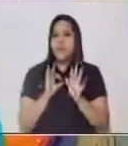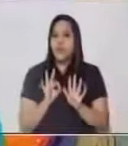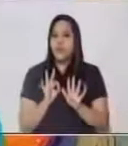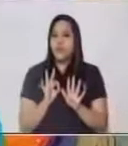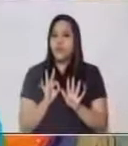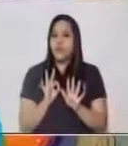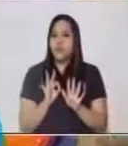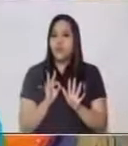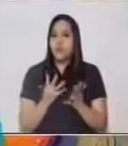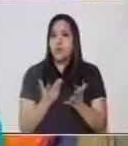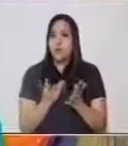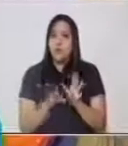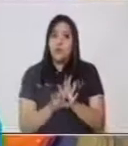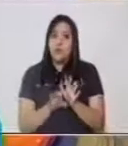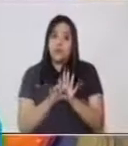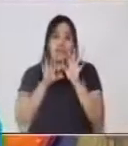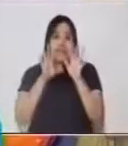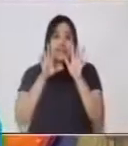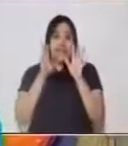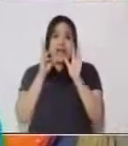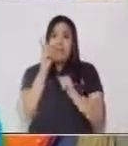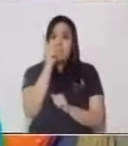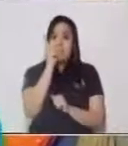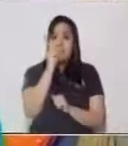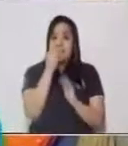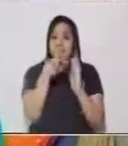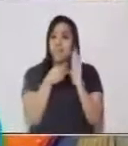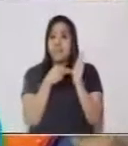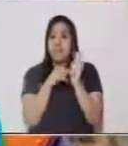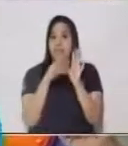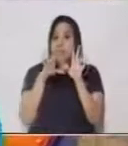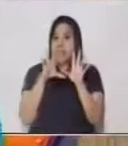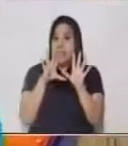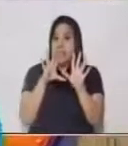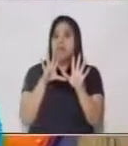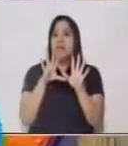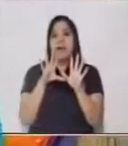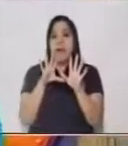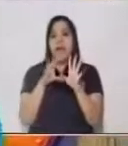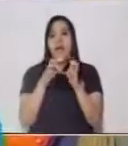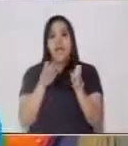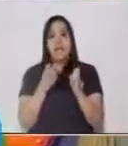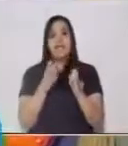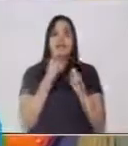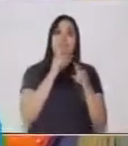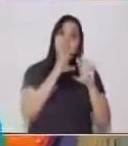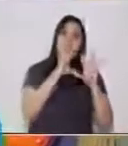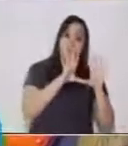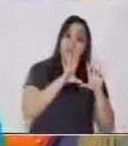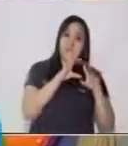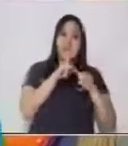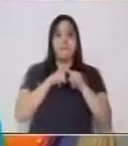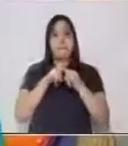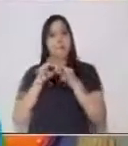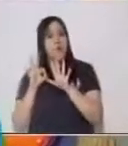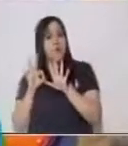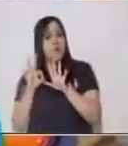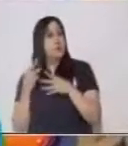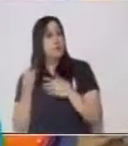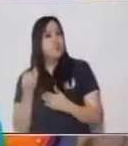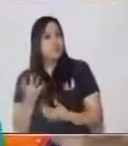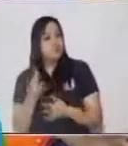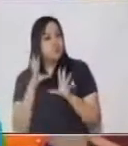Si las decenas es de 10, deberíamos multiplicar 10 por 8, que van a ser